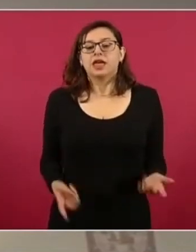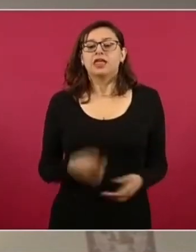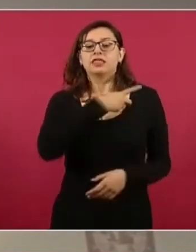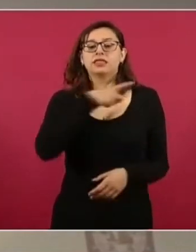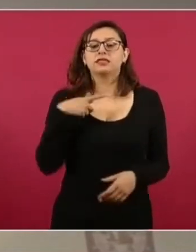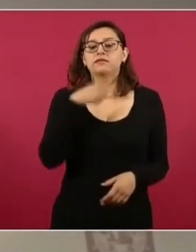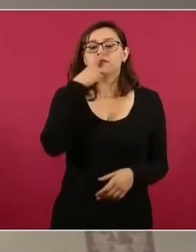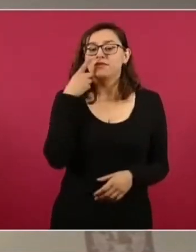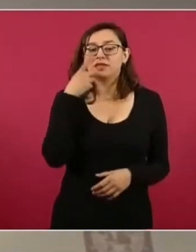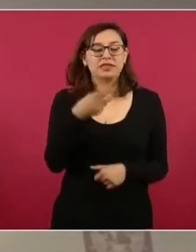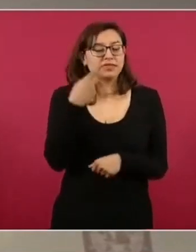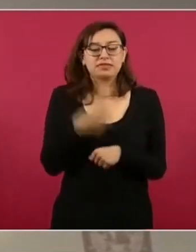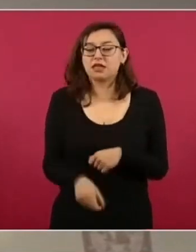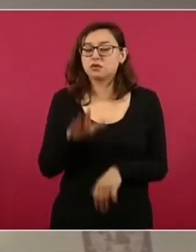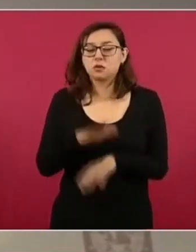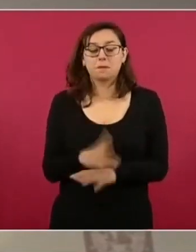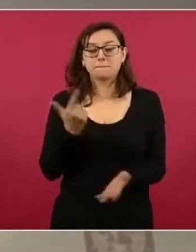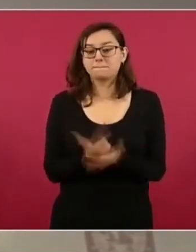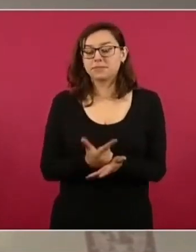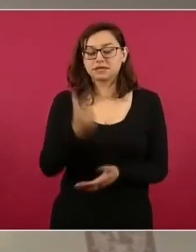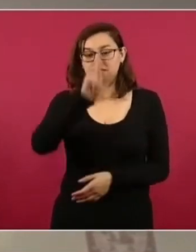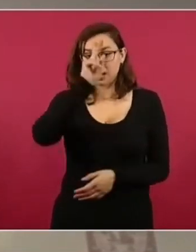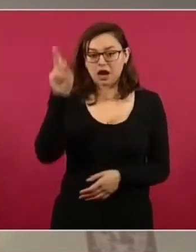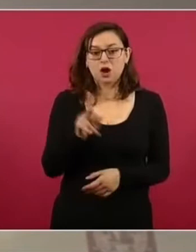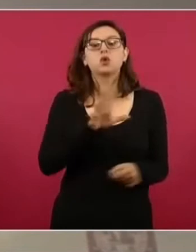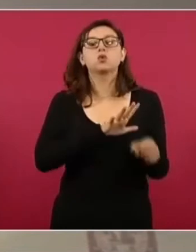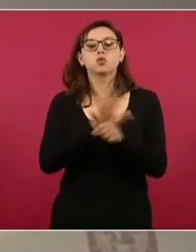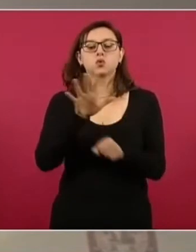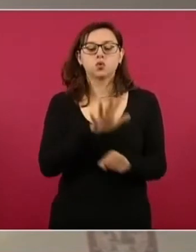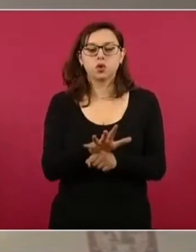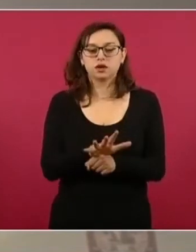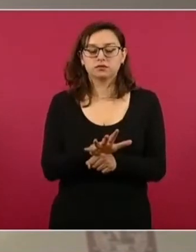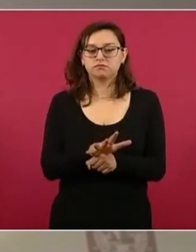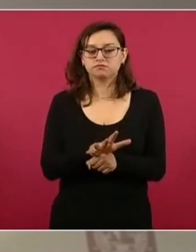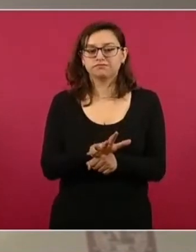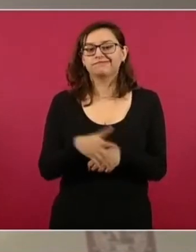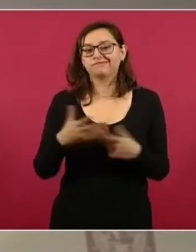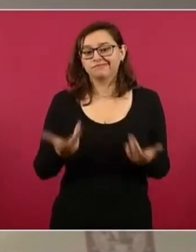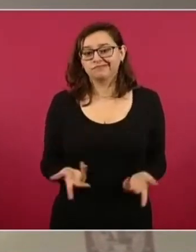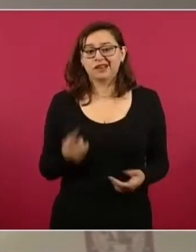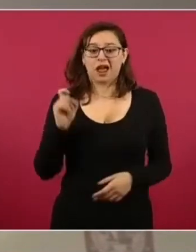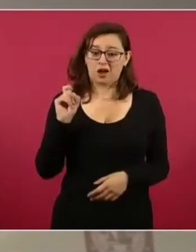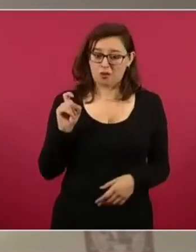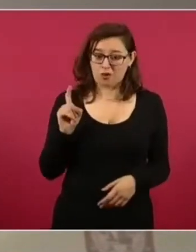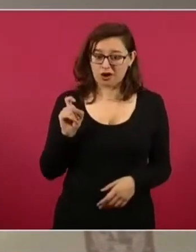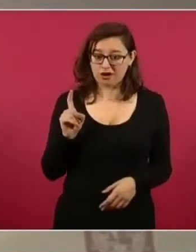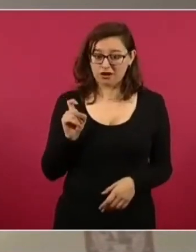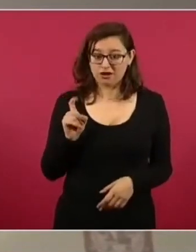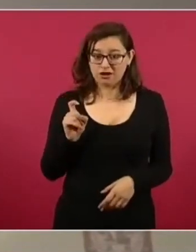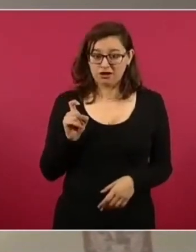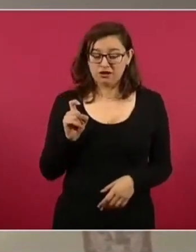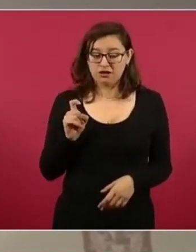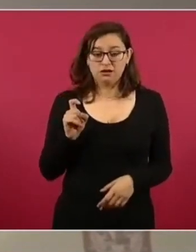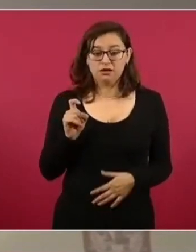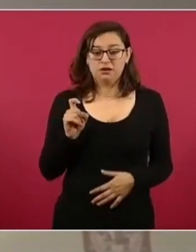relevantes en la infraestructura municipal tienen que ver primero con temas de agua, en